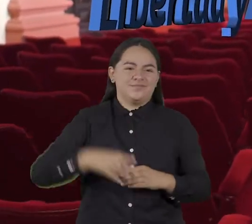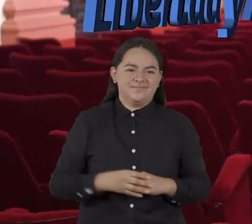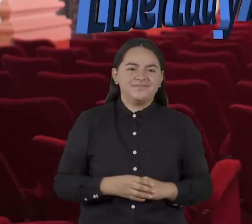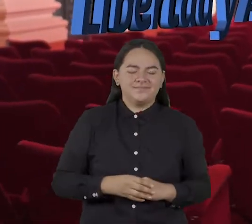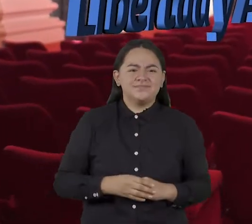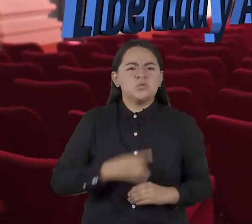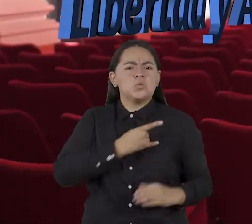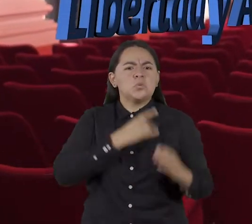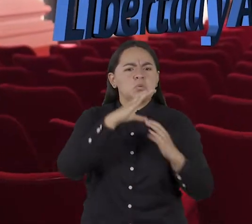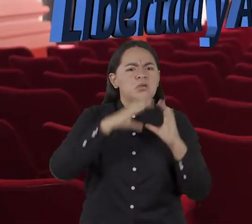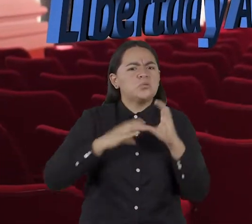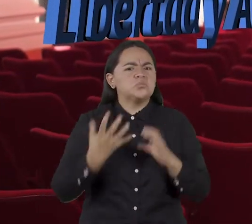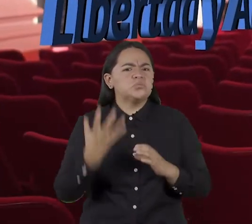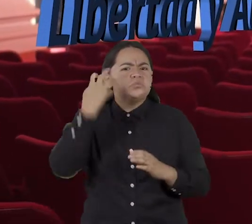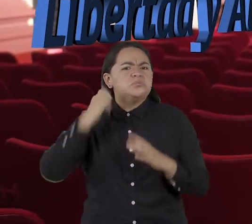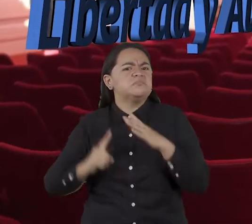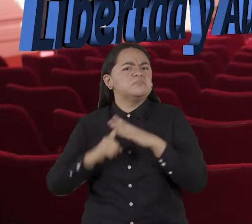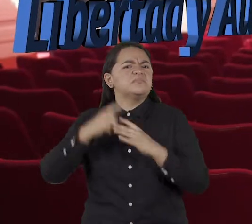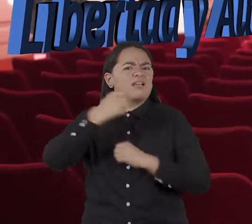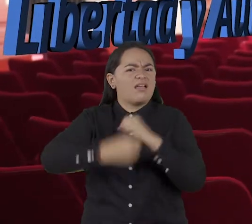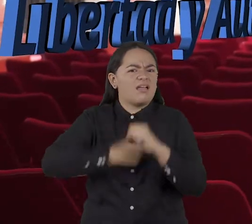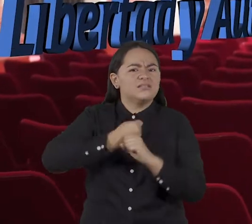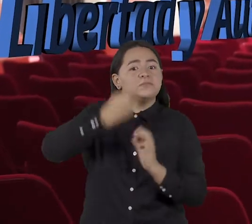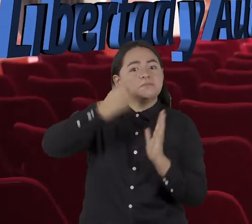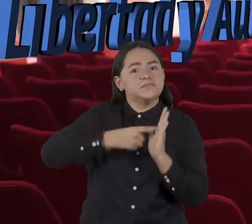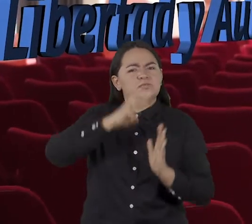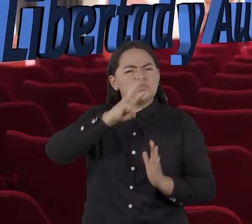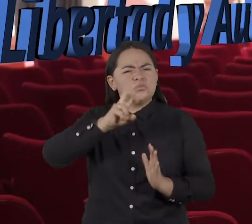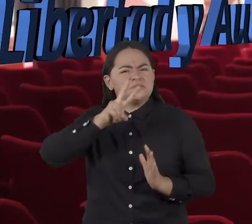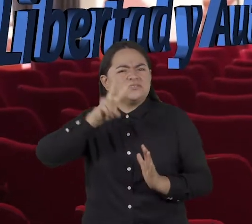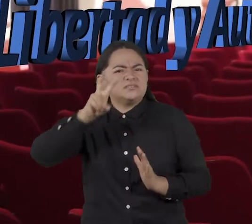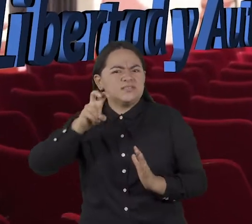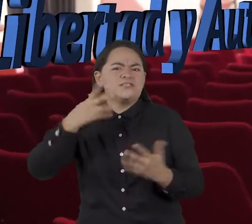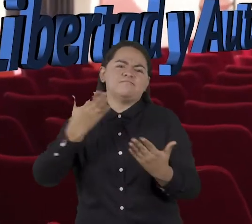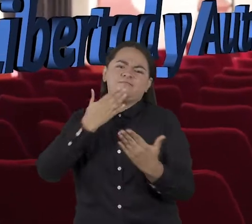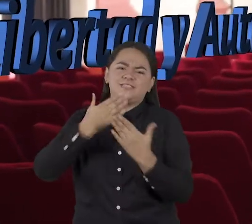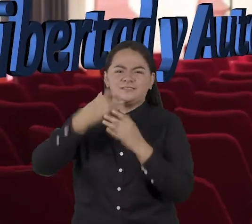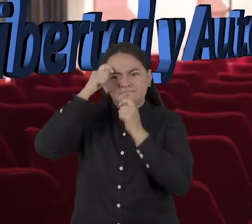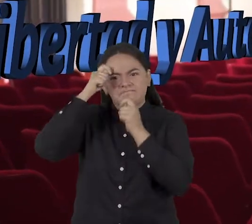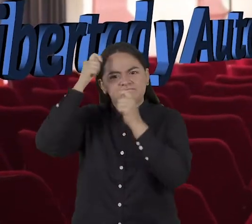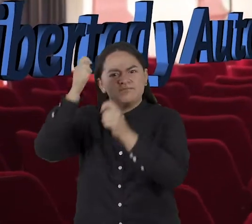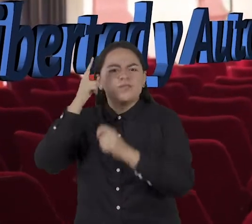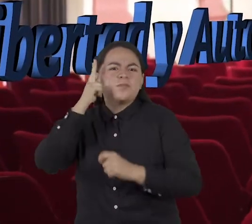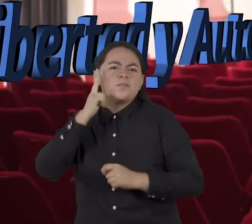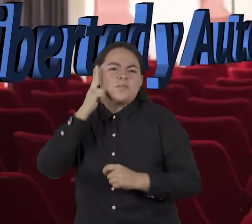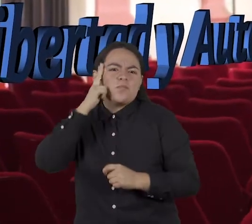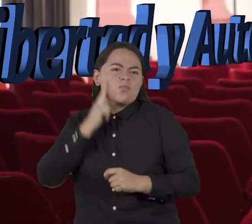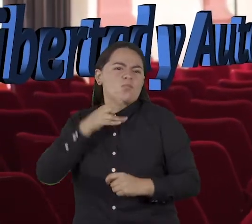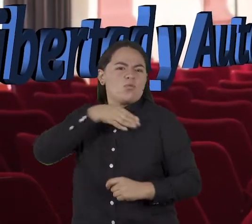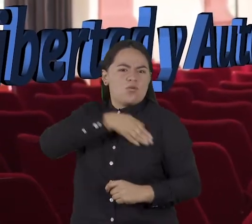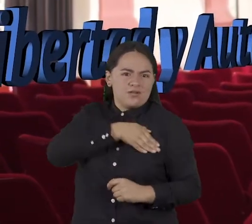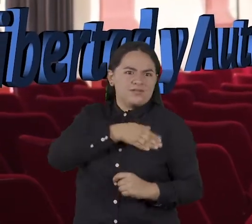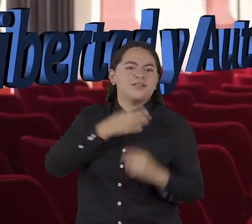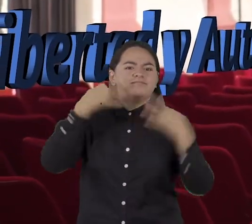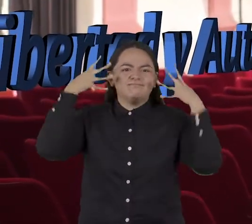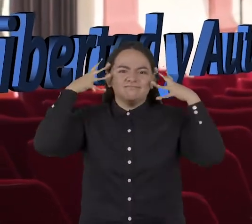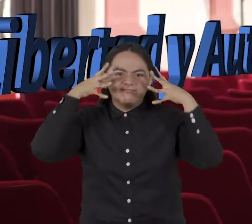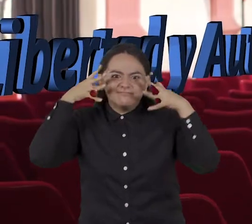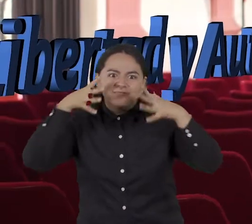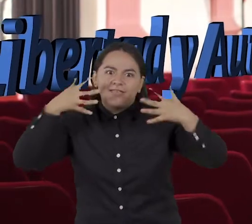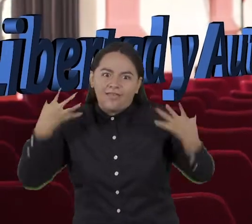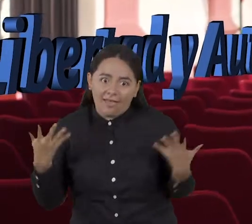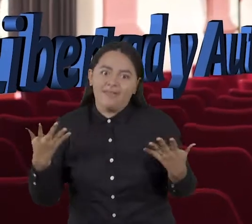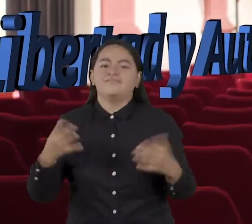La universidad del Cauca, fundada en el año 1827 por iniciativa de los libertadores Simón Bolívar y